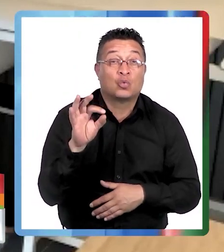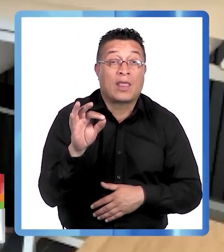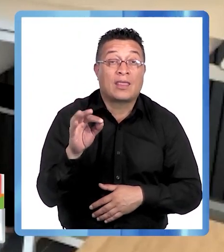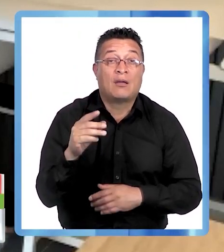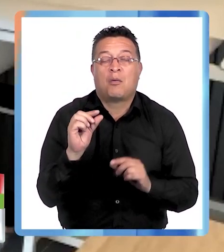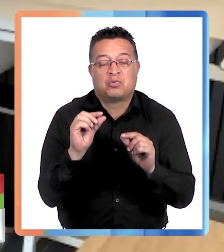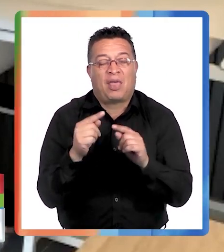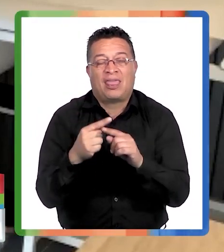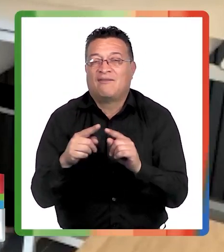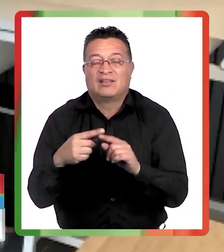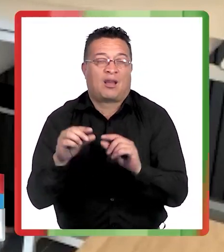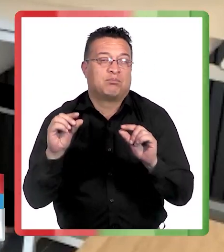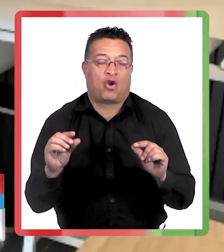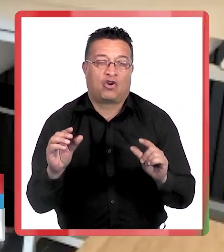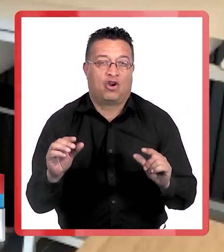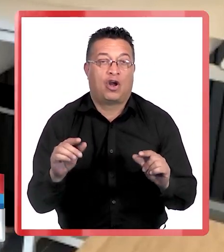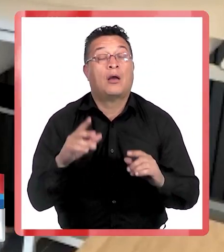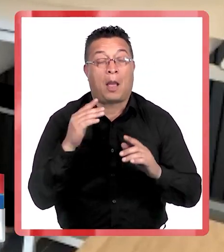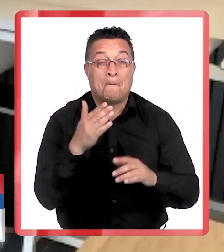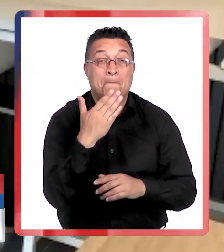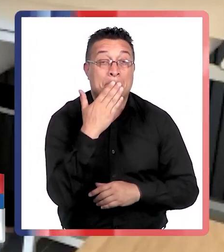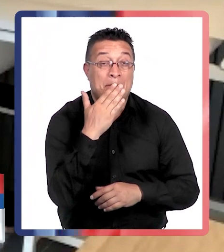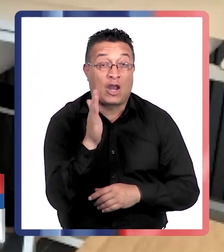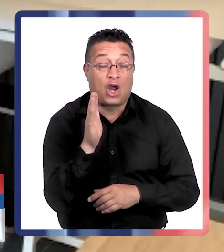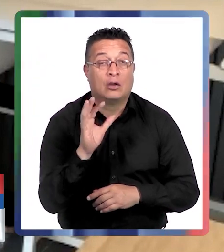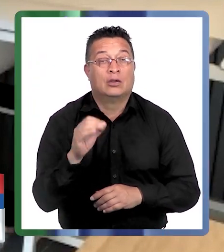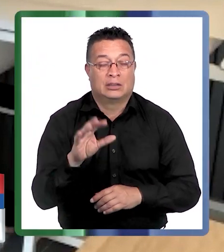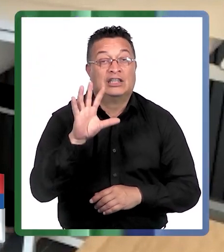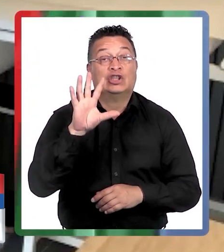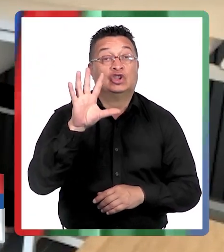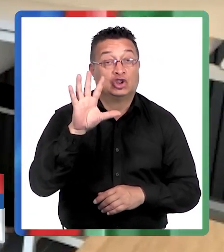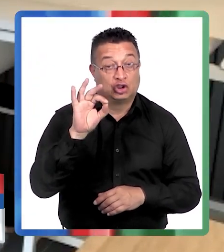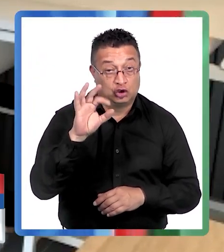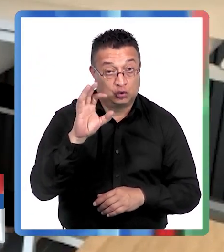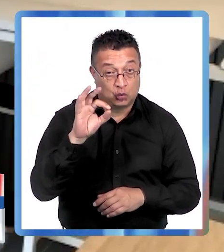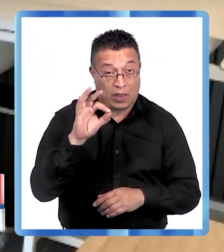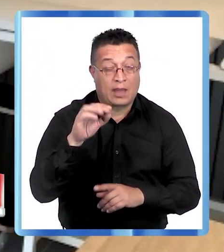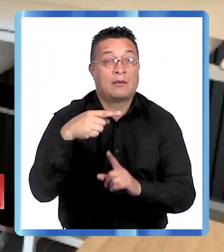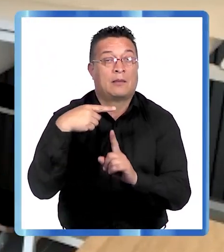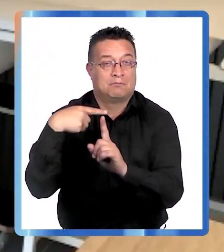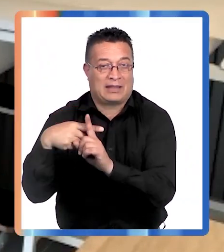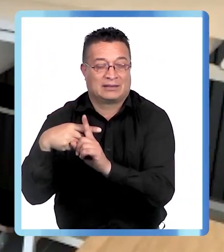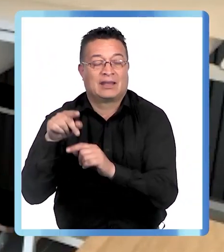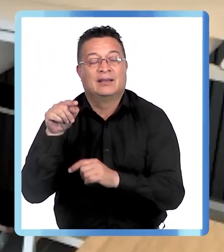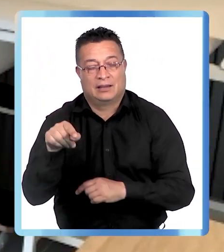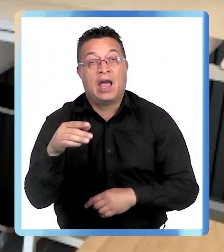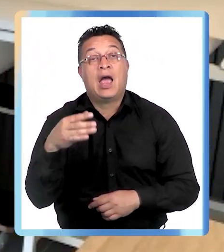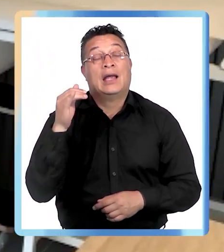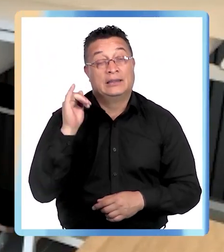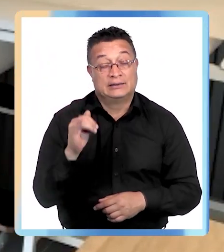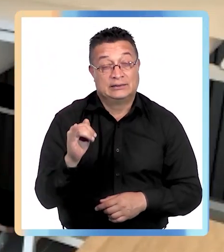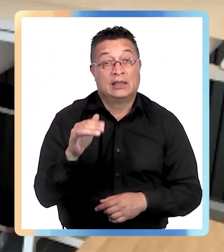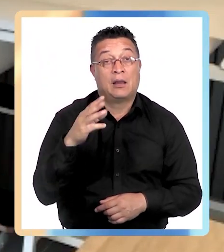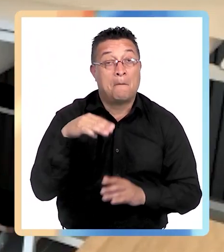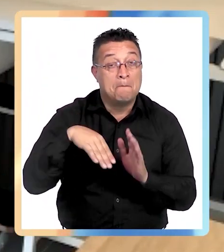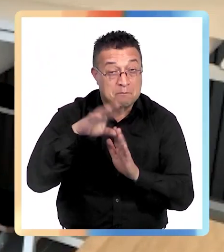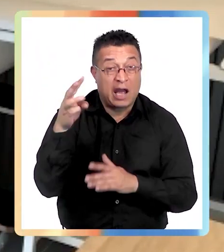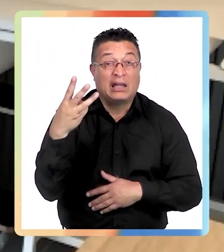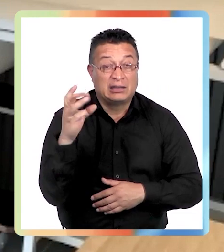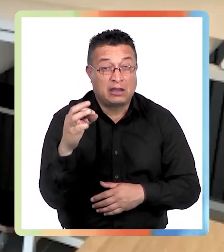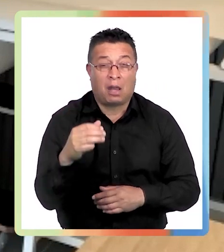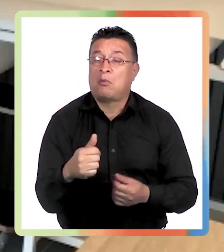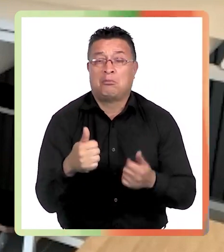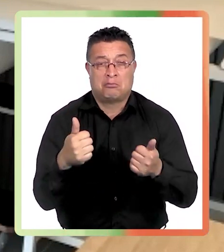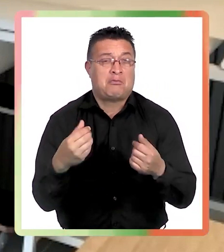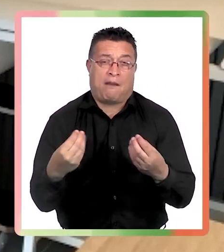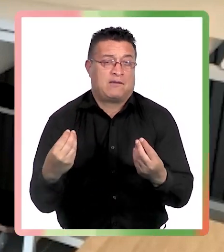como súper poquita la diferencia. Lo ideal es usar uno que tenga más de 50, pero desde más de 30 es